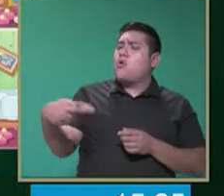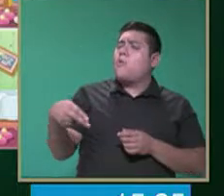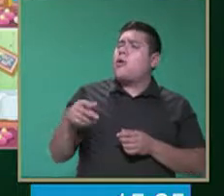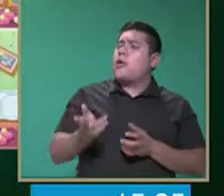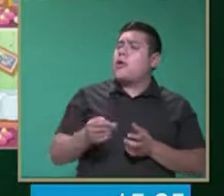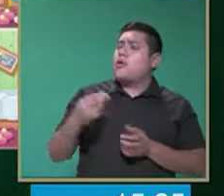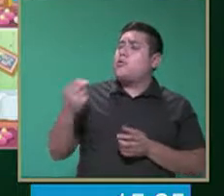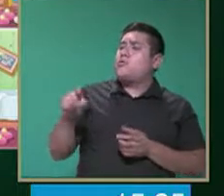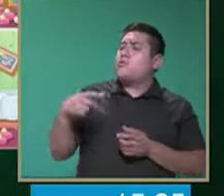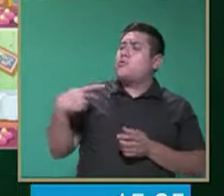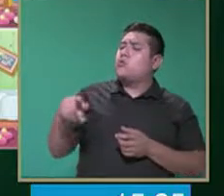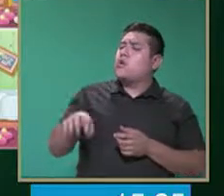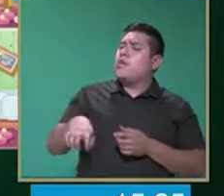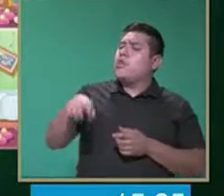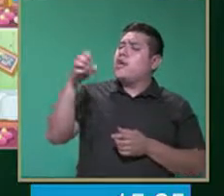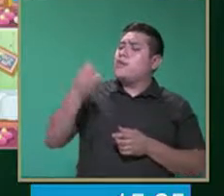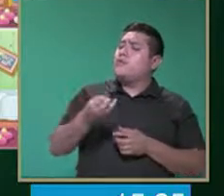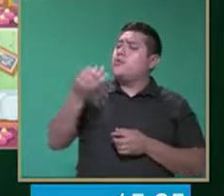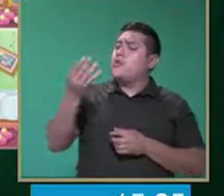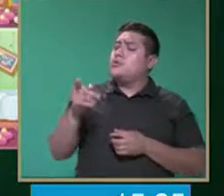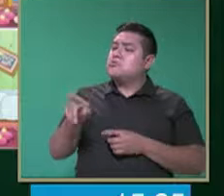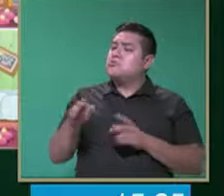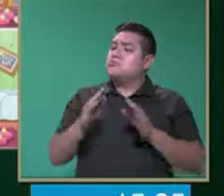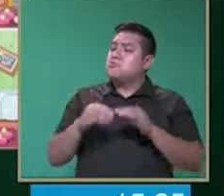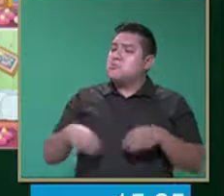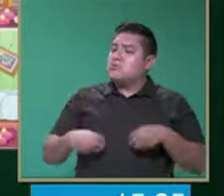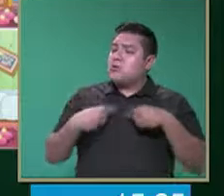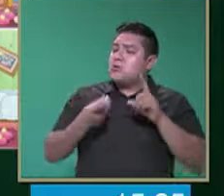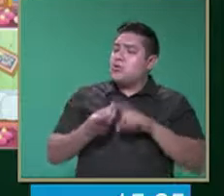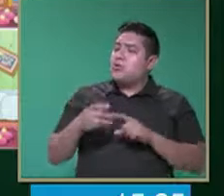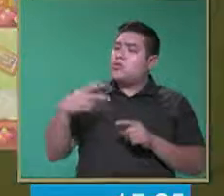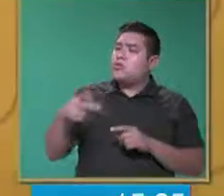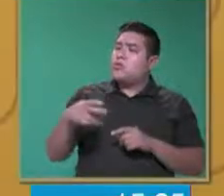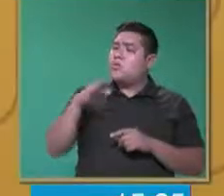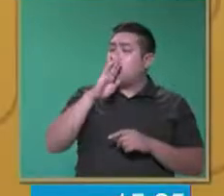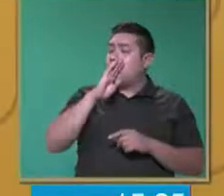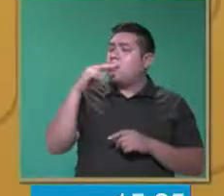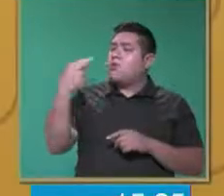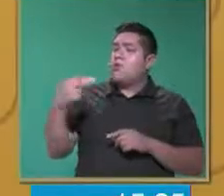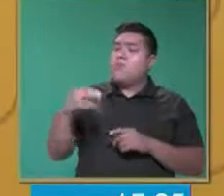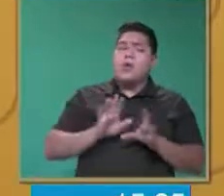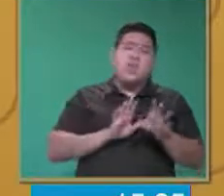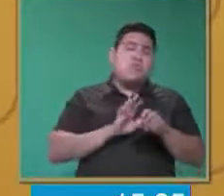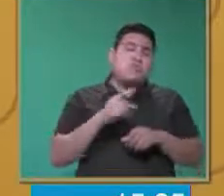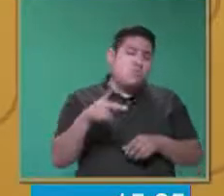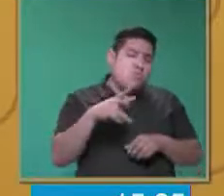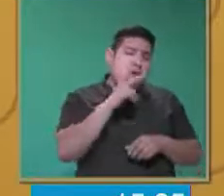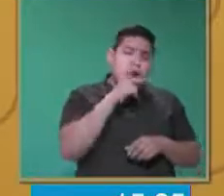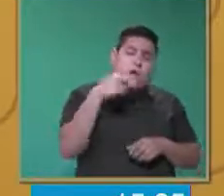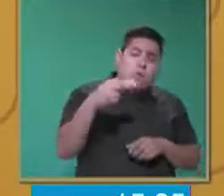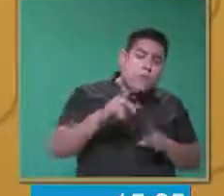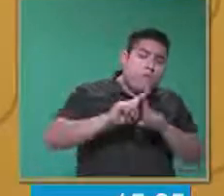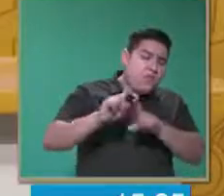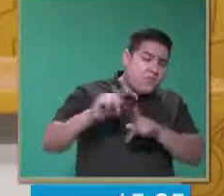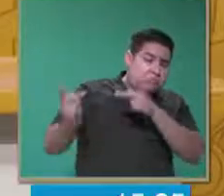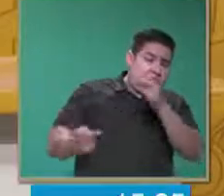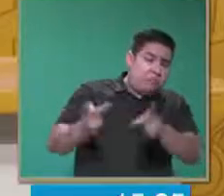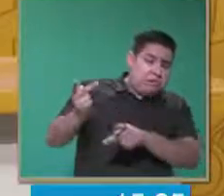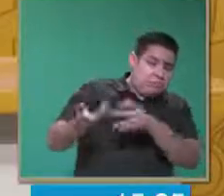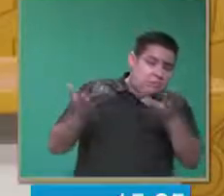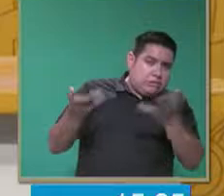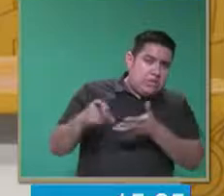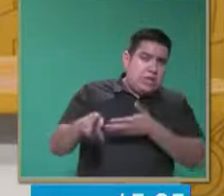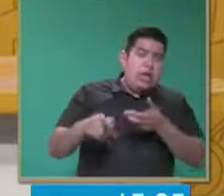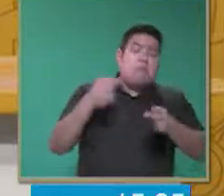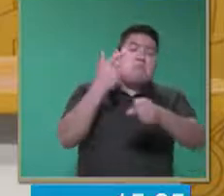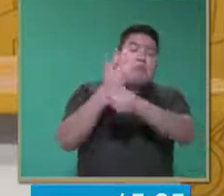¿Cuántos años tienes? ¿Dónde vives? ¿Cómo se llama tu mamá? ¿Cómo se llama tu papá? Entre otras. Así es, es muy